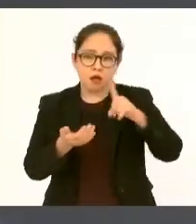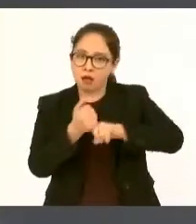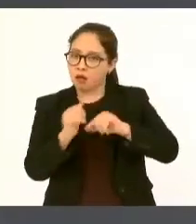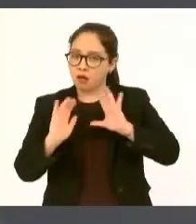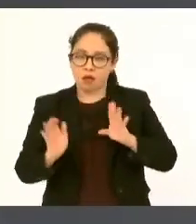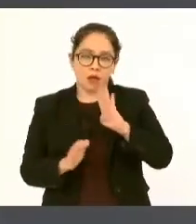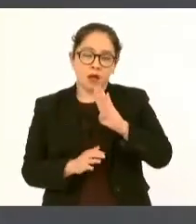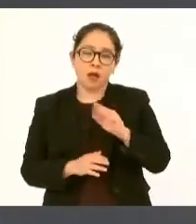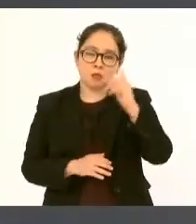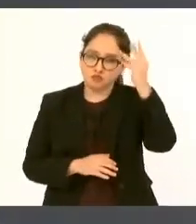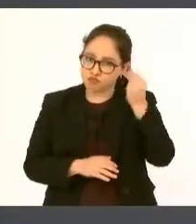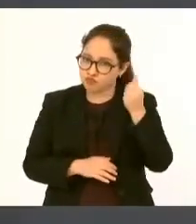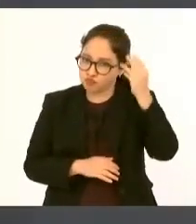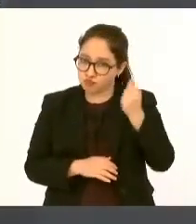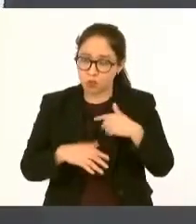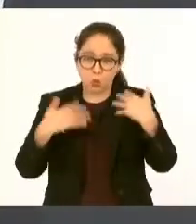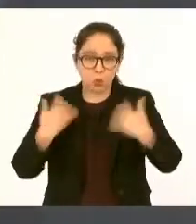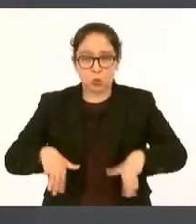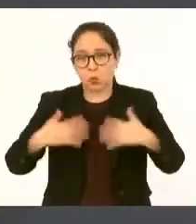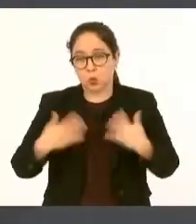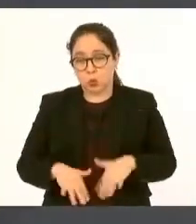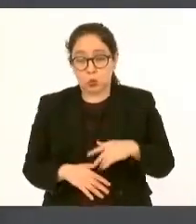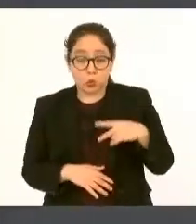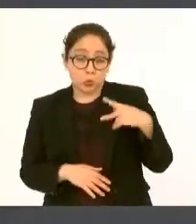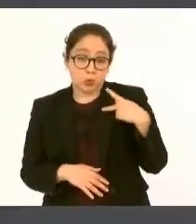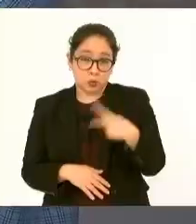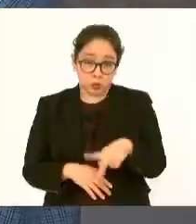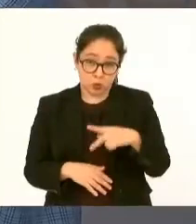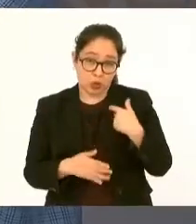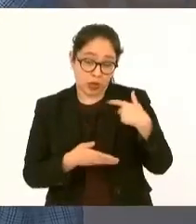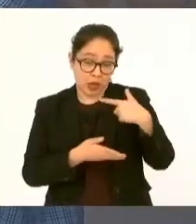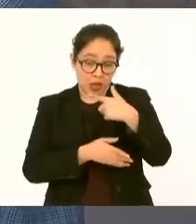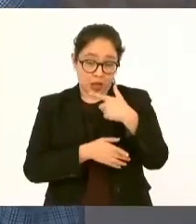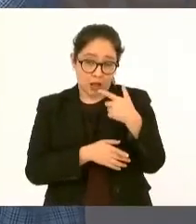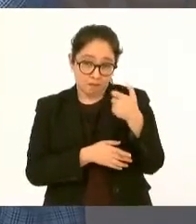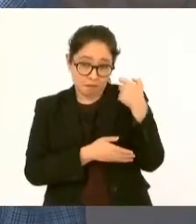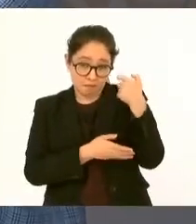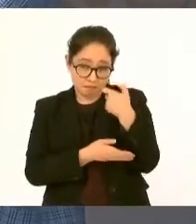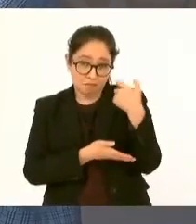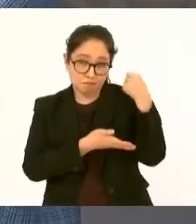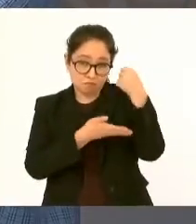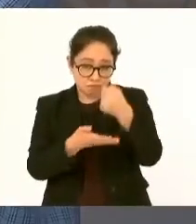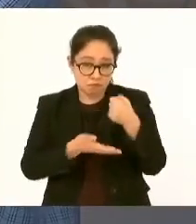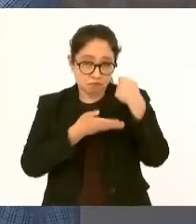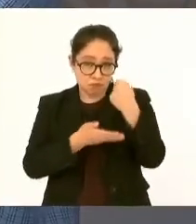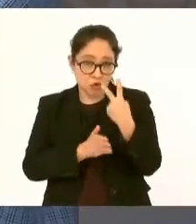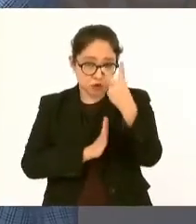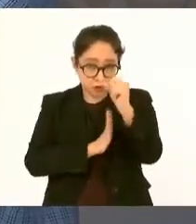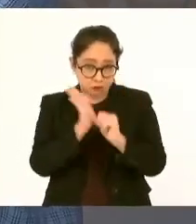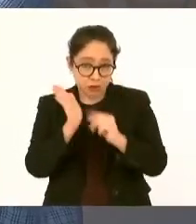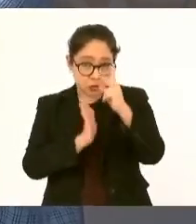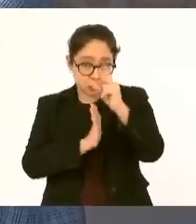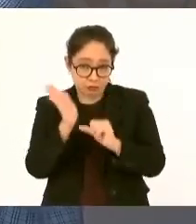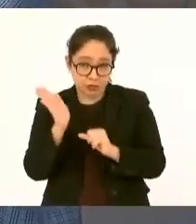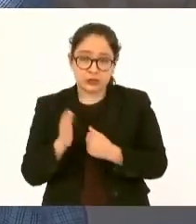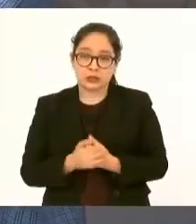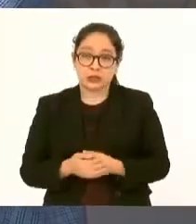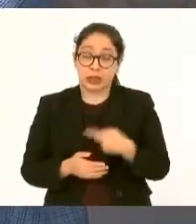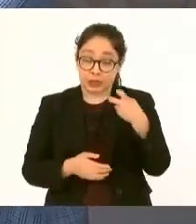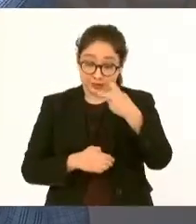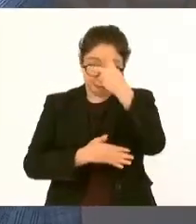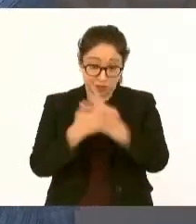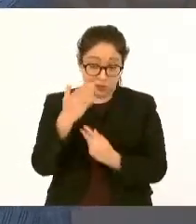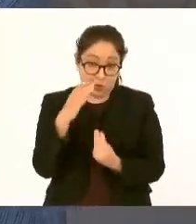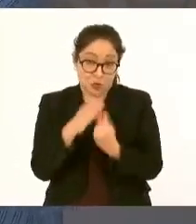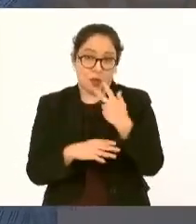663.303 adultos mayores este es un programa universal es decir